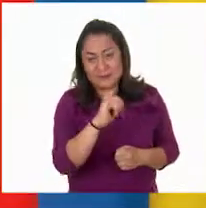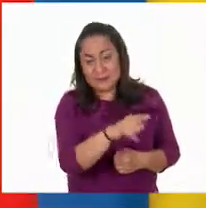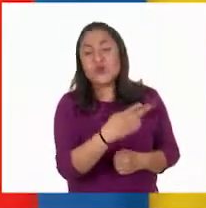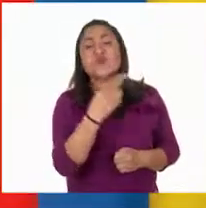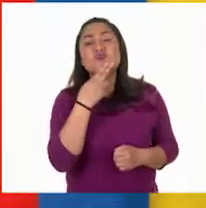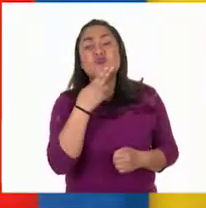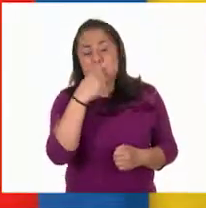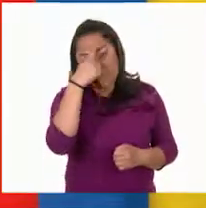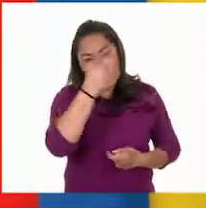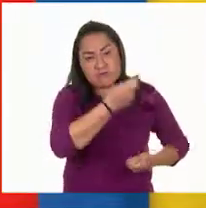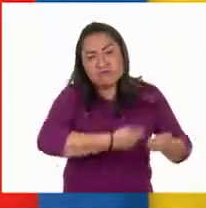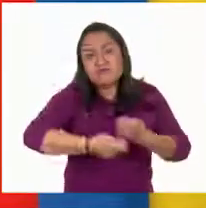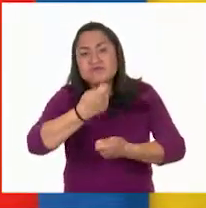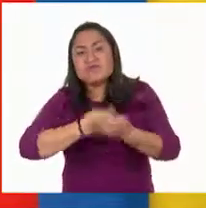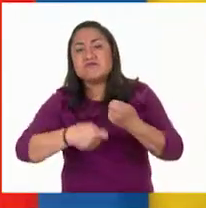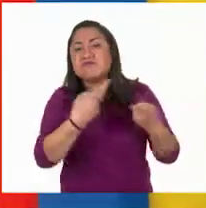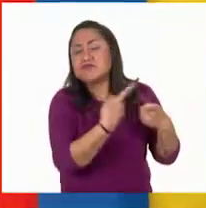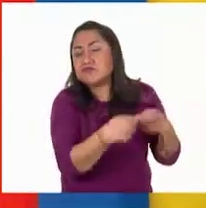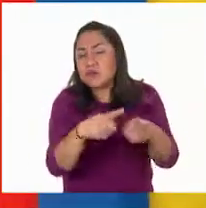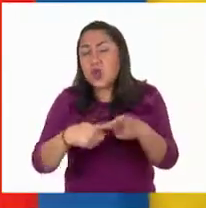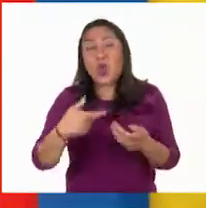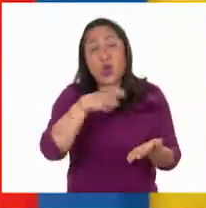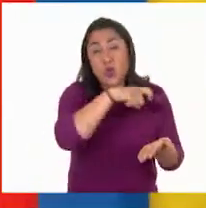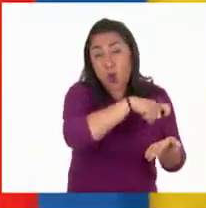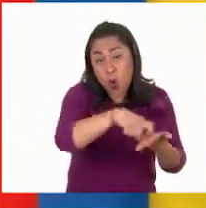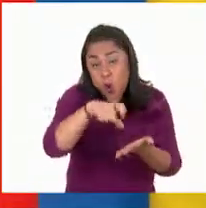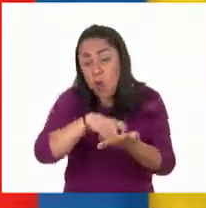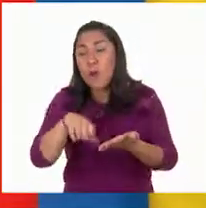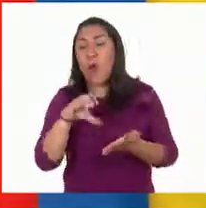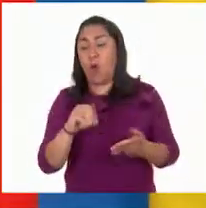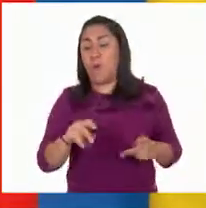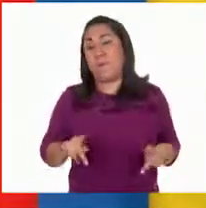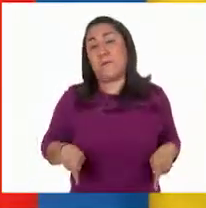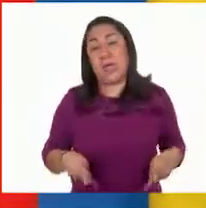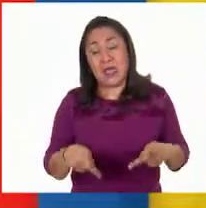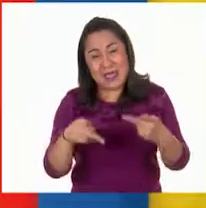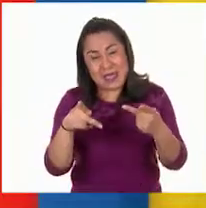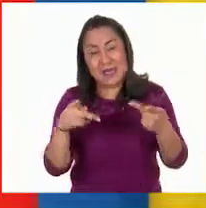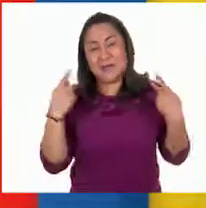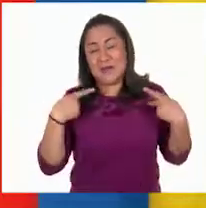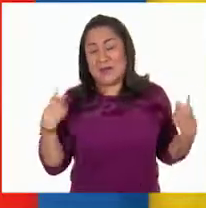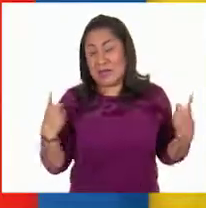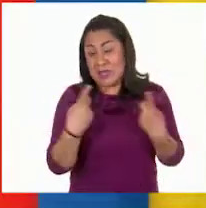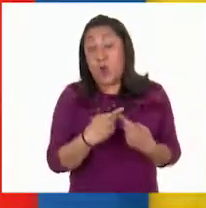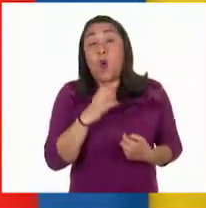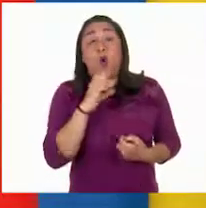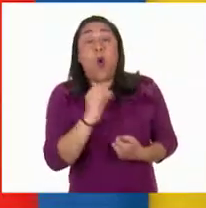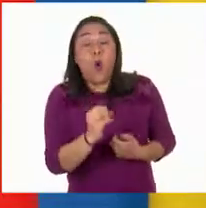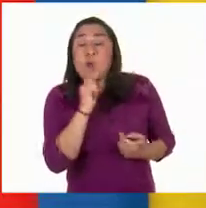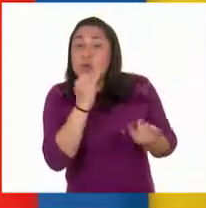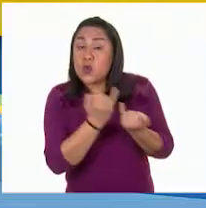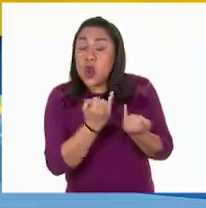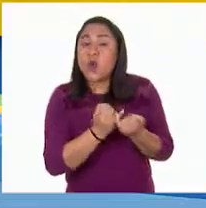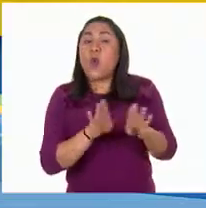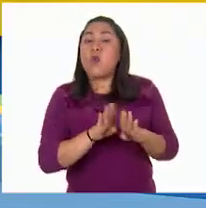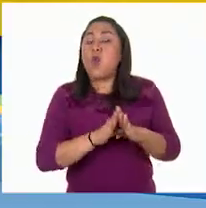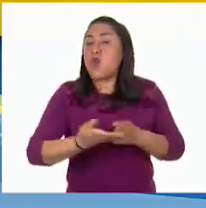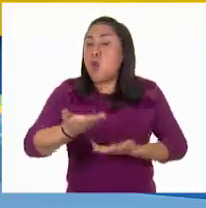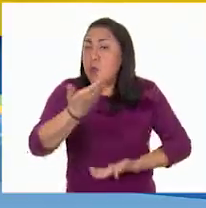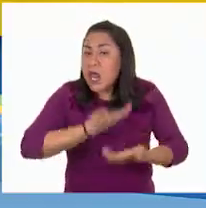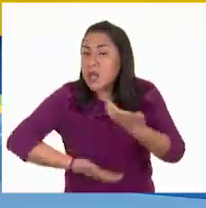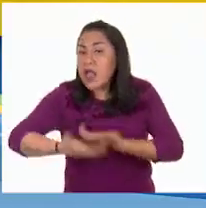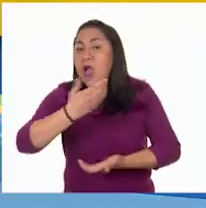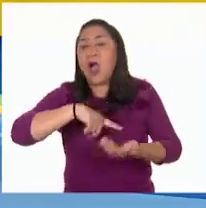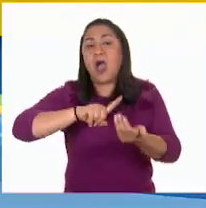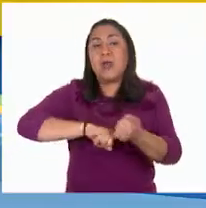diferentes escalas, desde la compra y venta entre personas hasta el comercio entre países. ¡A